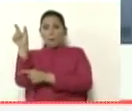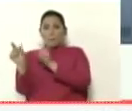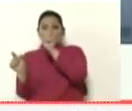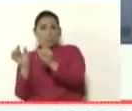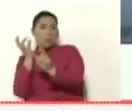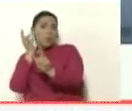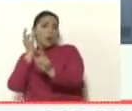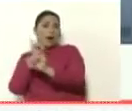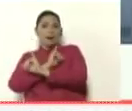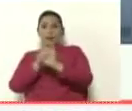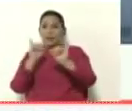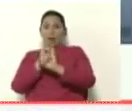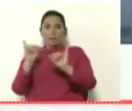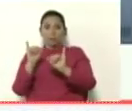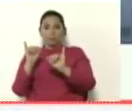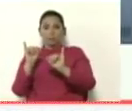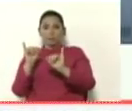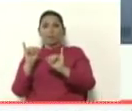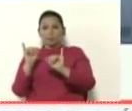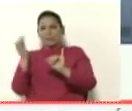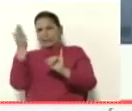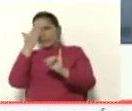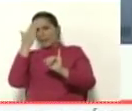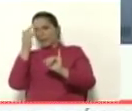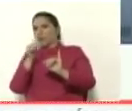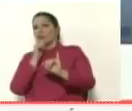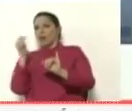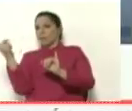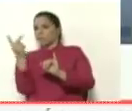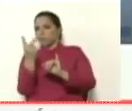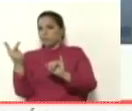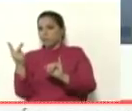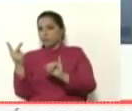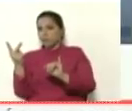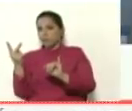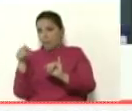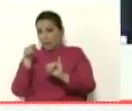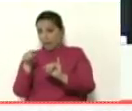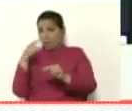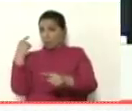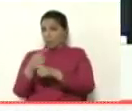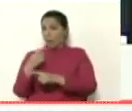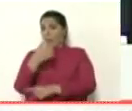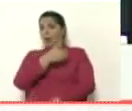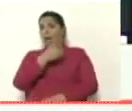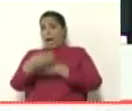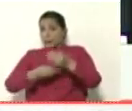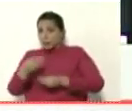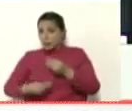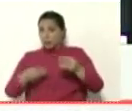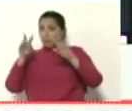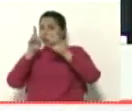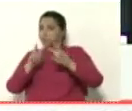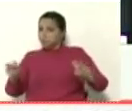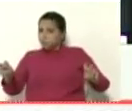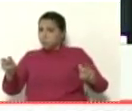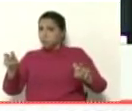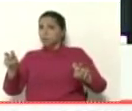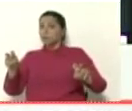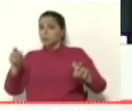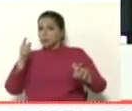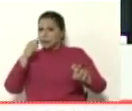que ya están plenamente identificadas así que si quiere hacer una investigación señor canciller de Colombia